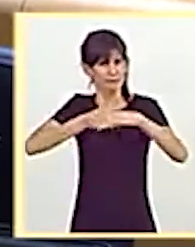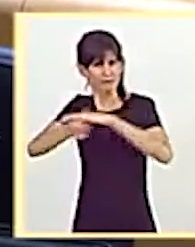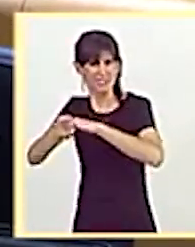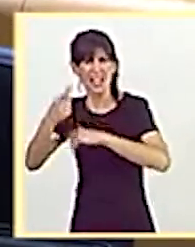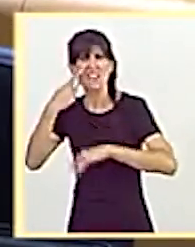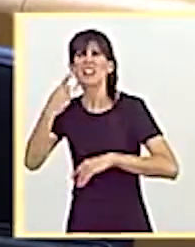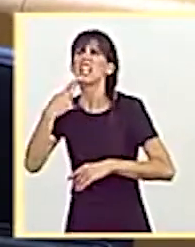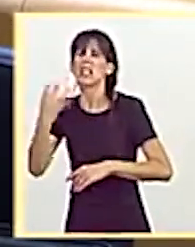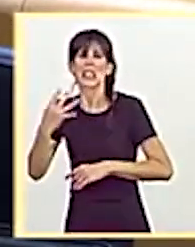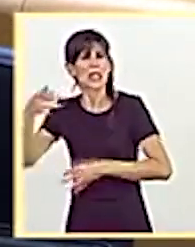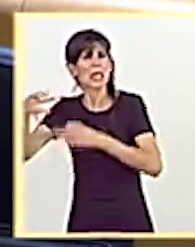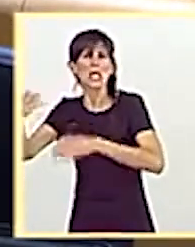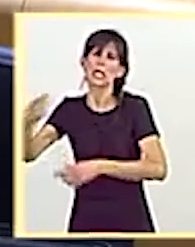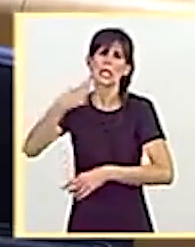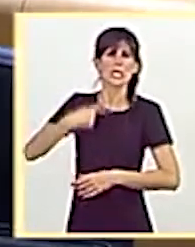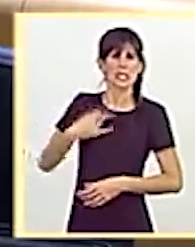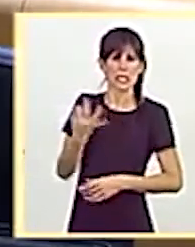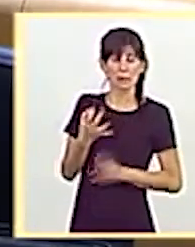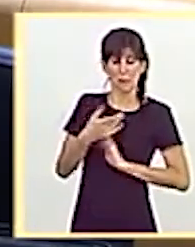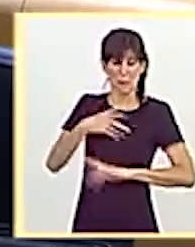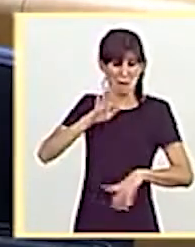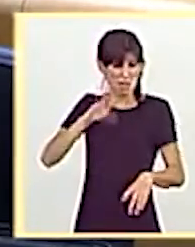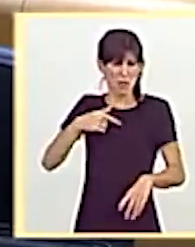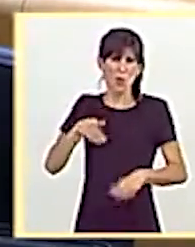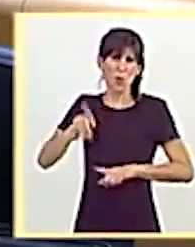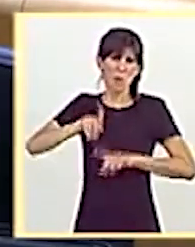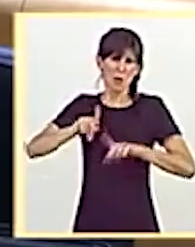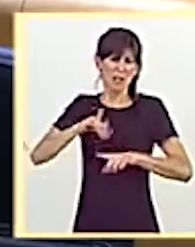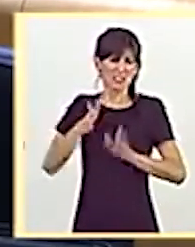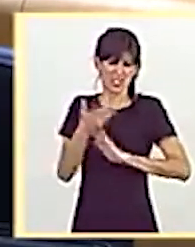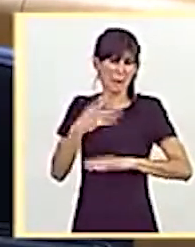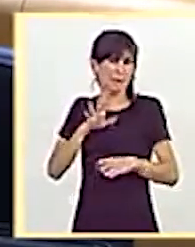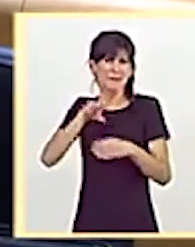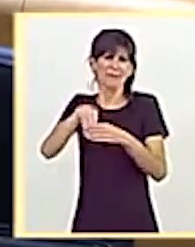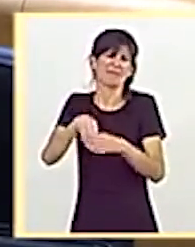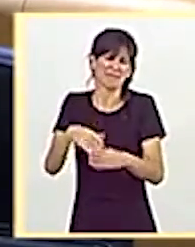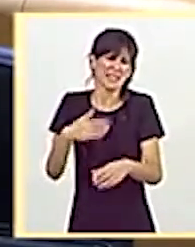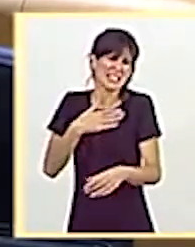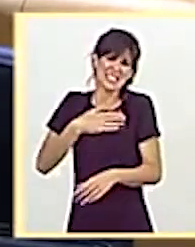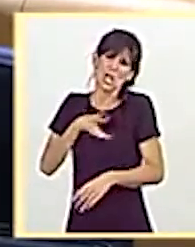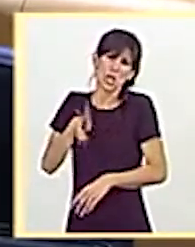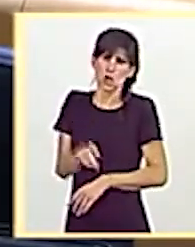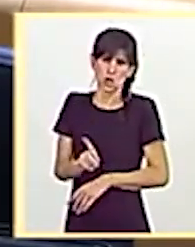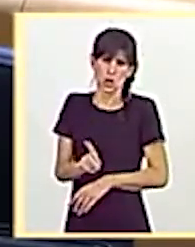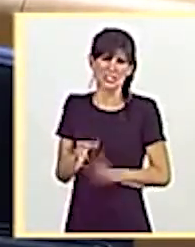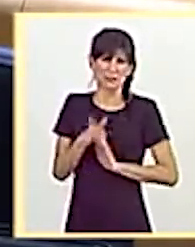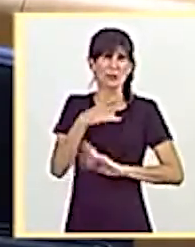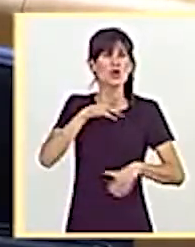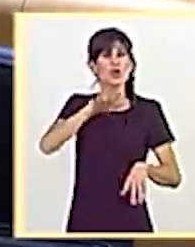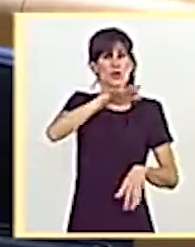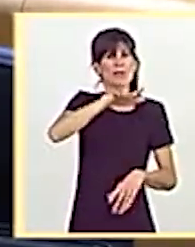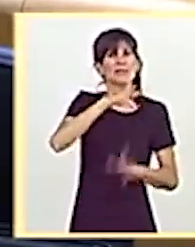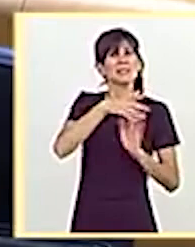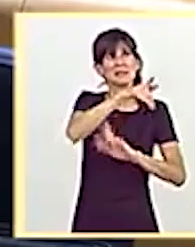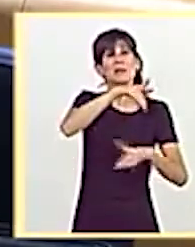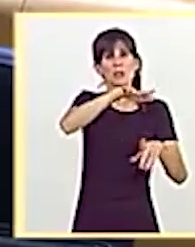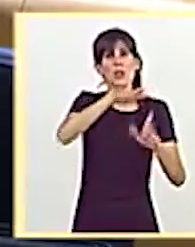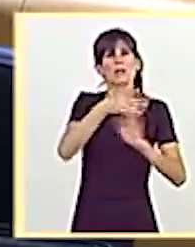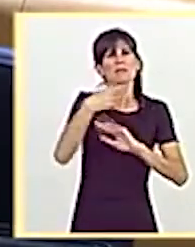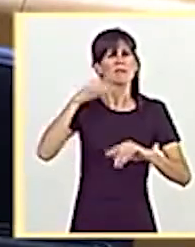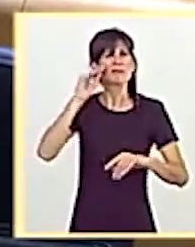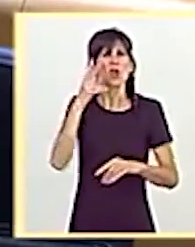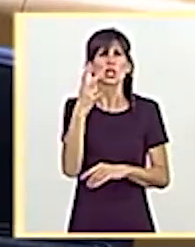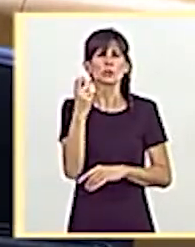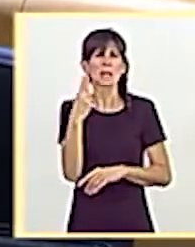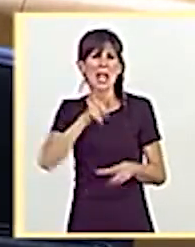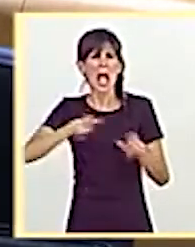pero tampoco me parecería que yo estaría afrontando un problema que, aunque no me corresponde, entiendo que un municipio como la Secuita, que creo que está en torno a dos